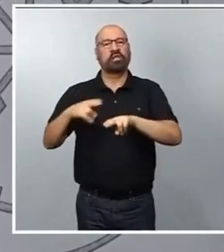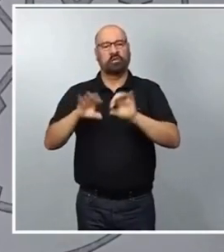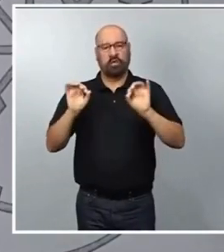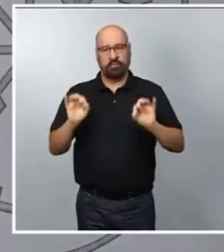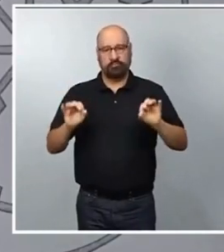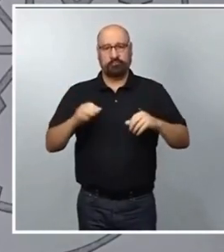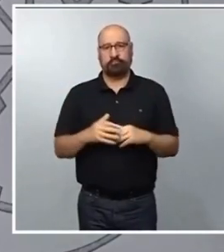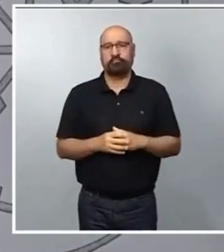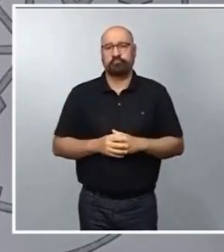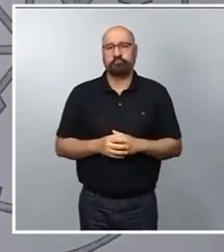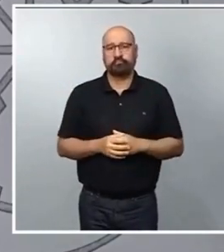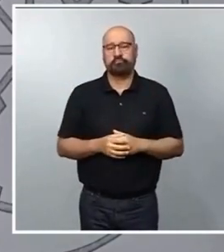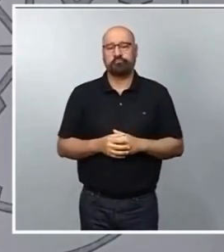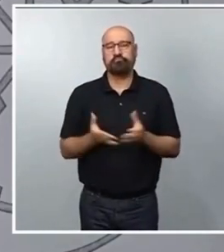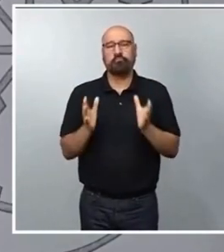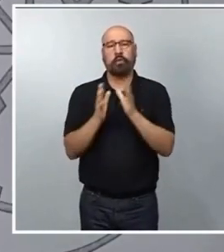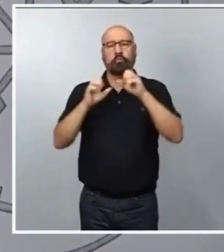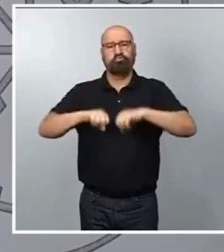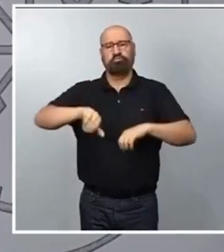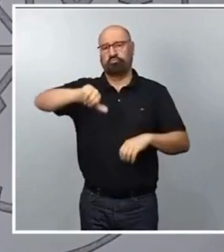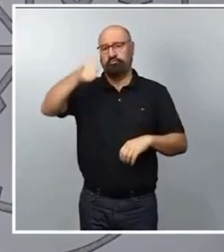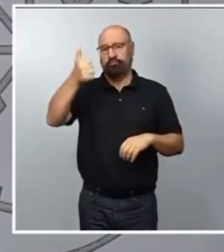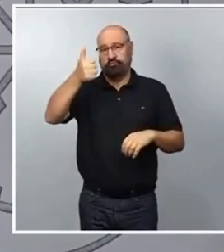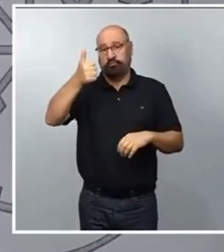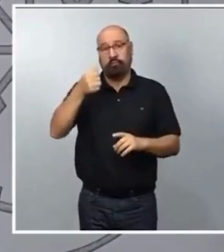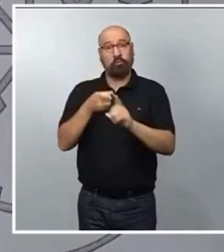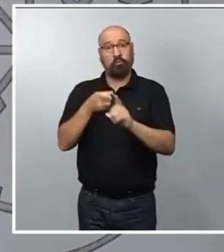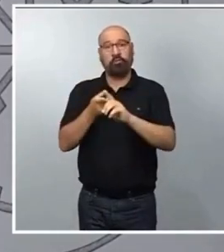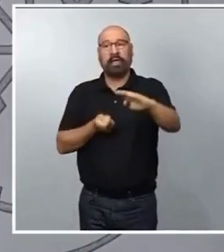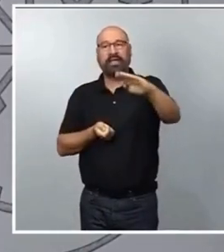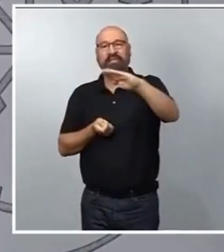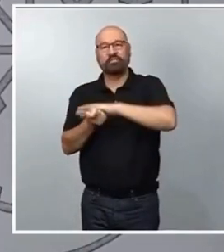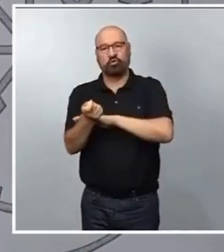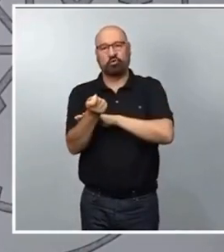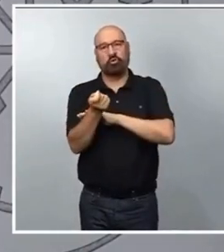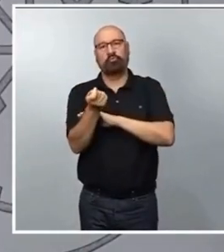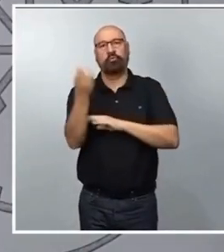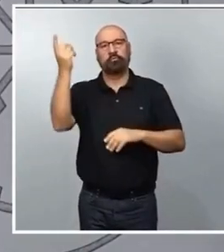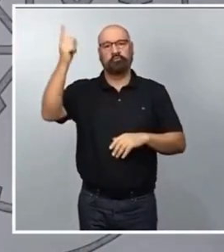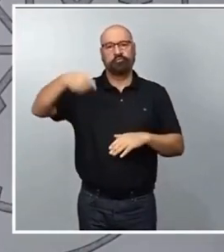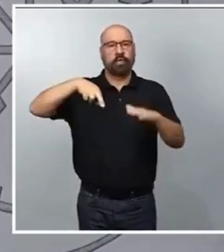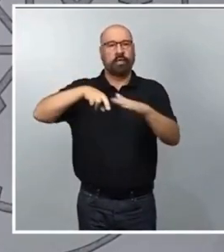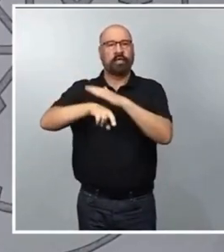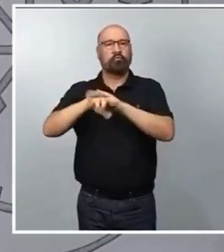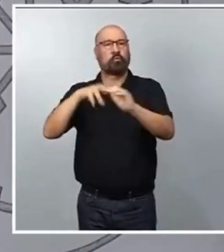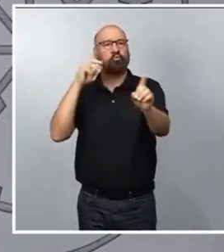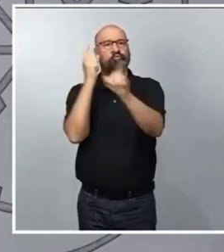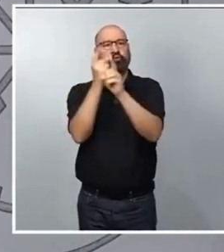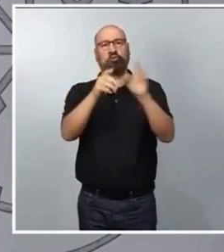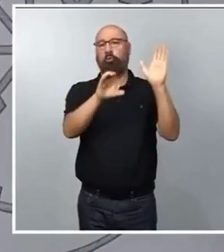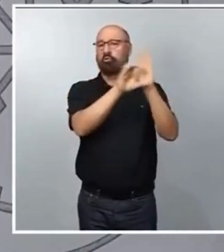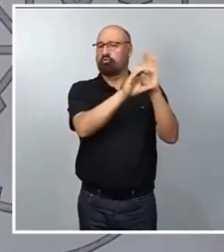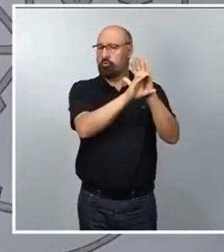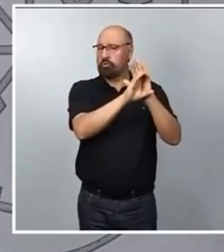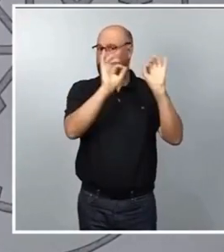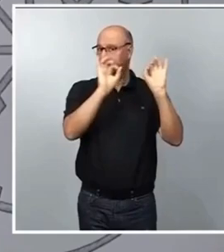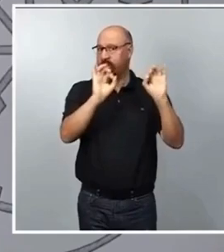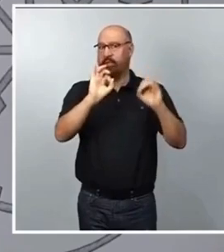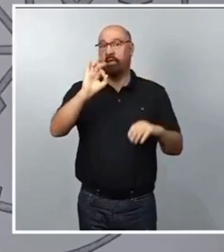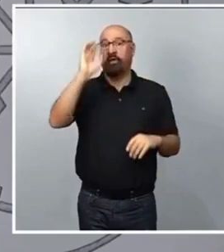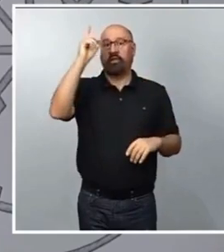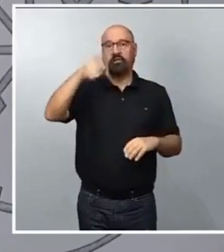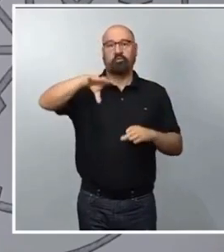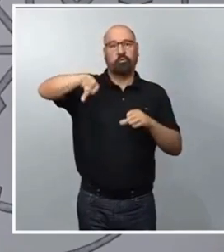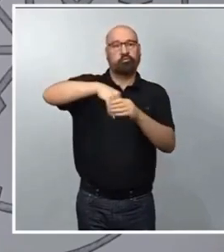de la aprobación del acuerdo para solicitar la interposición del recurso de inconstitucionalidad contra la disposición